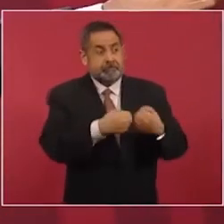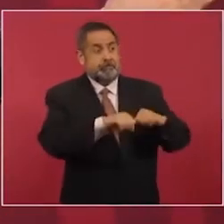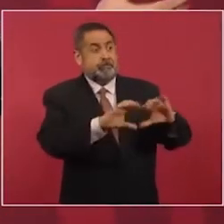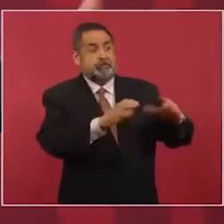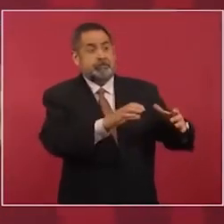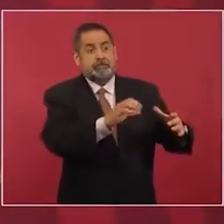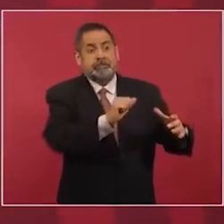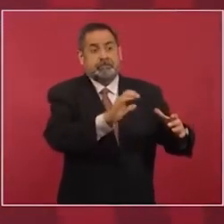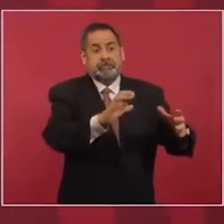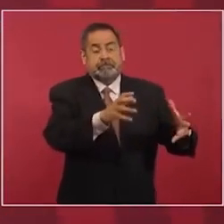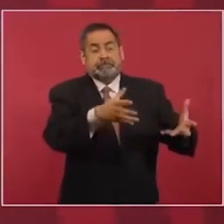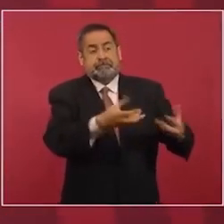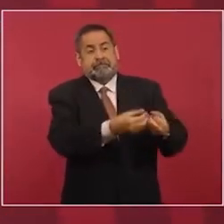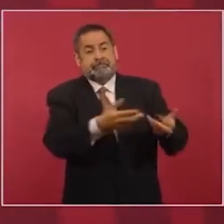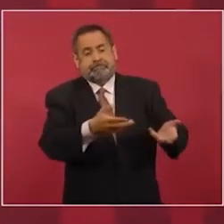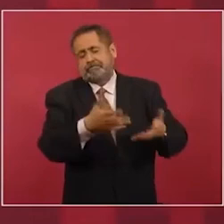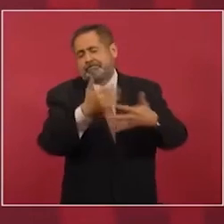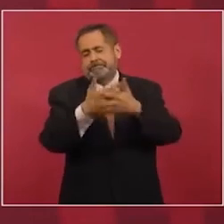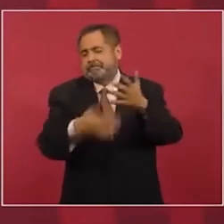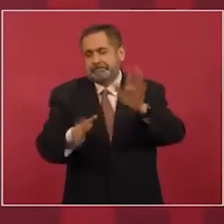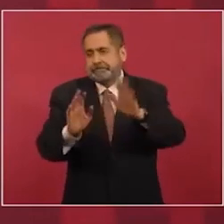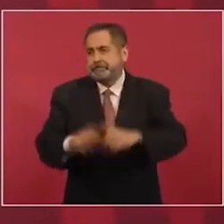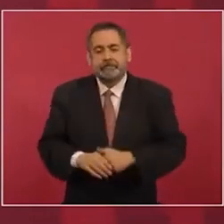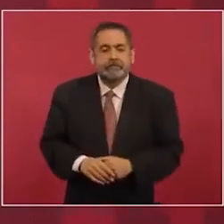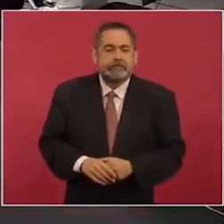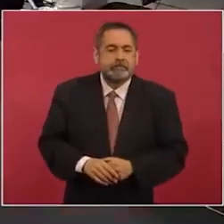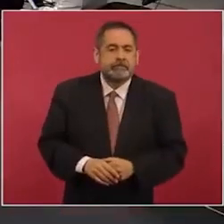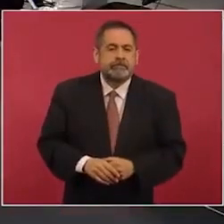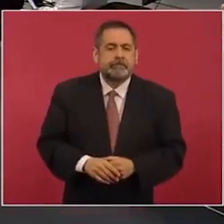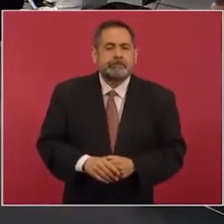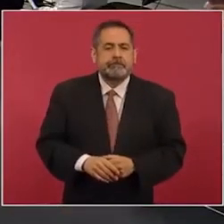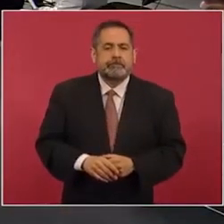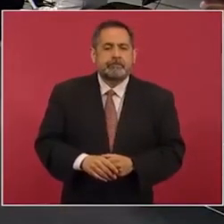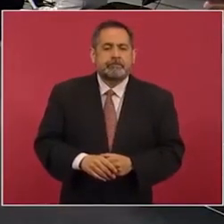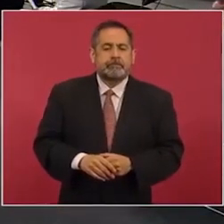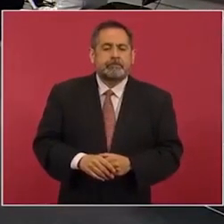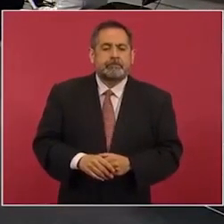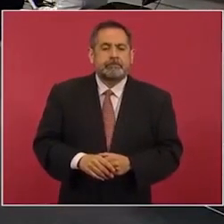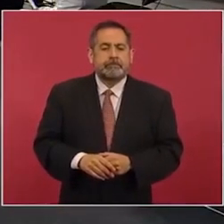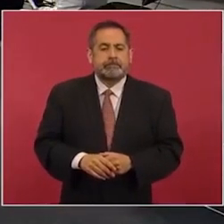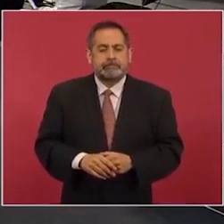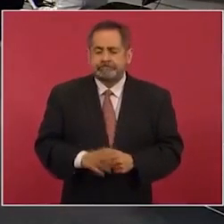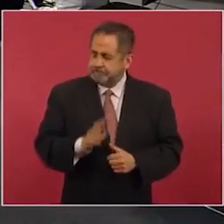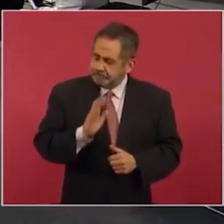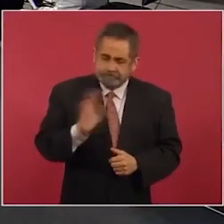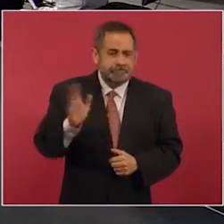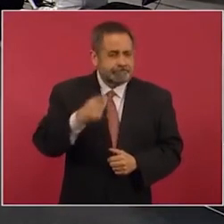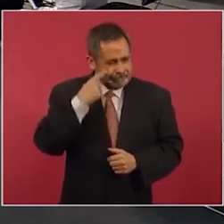en fin, ya,